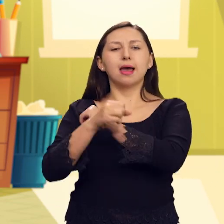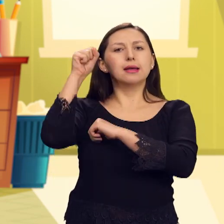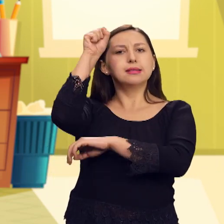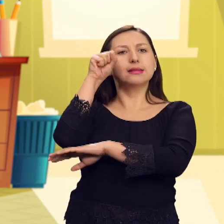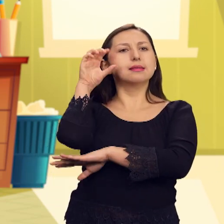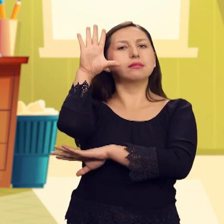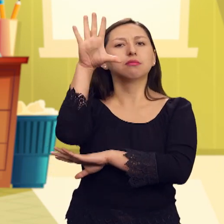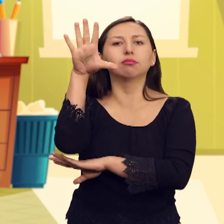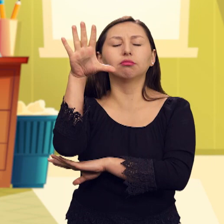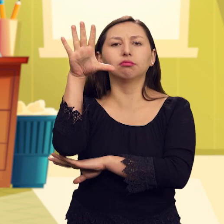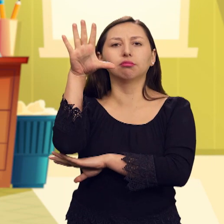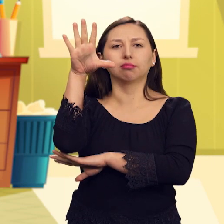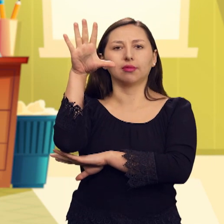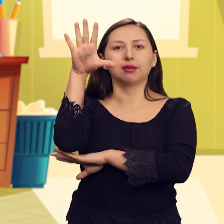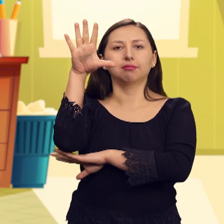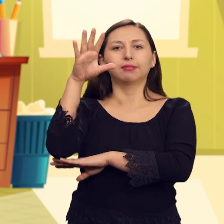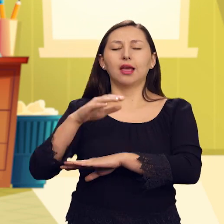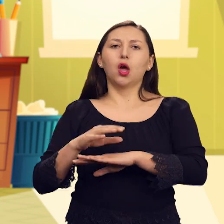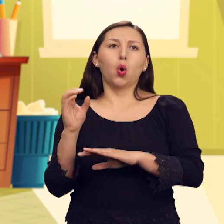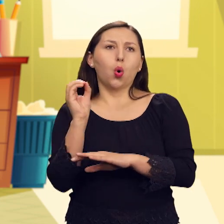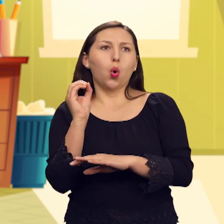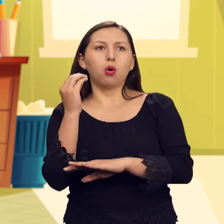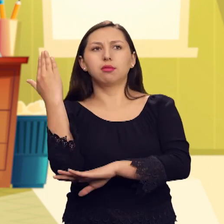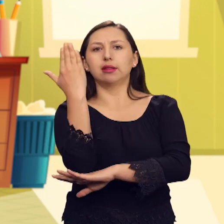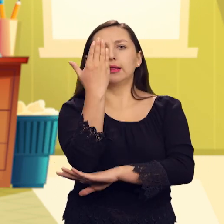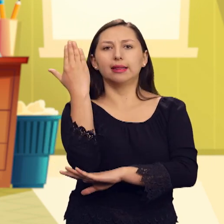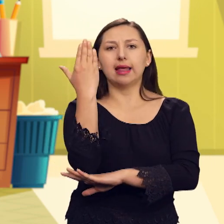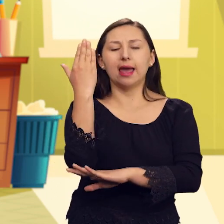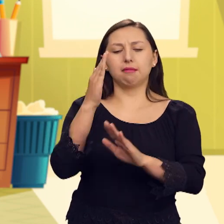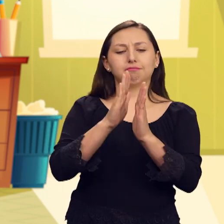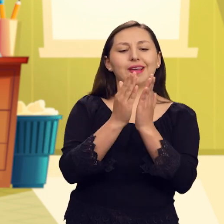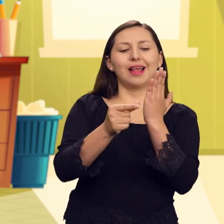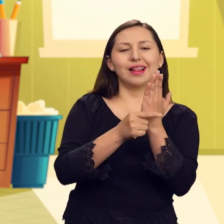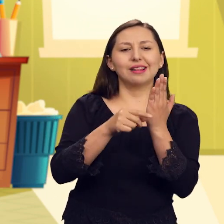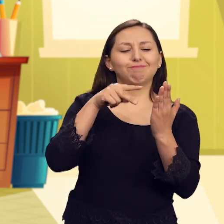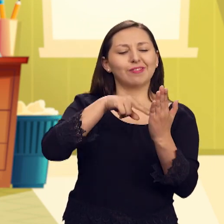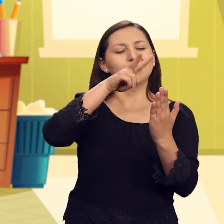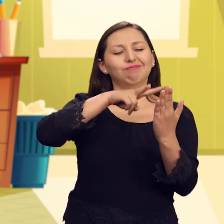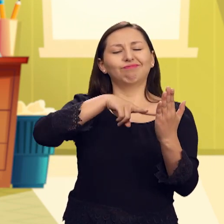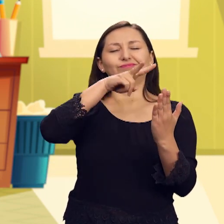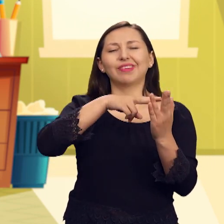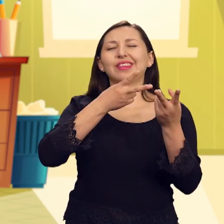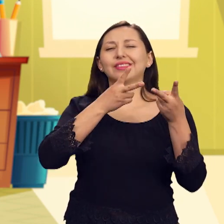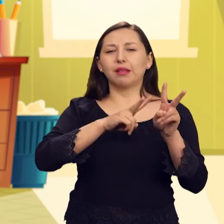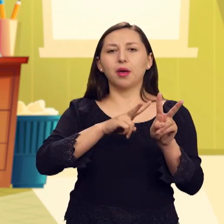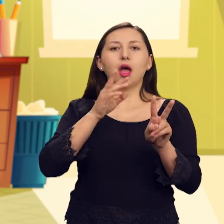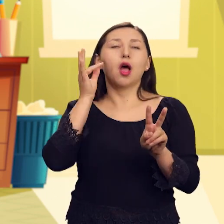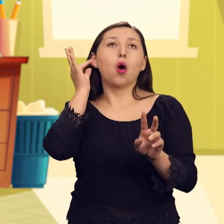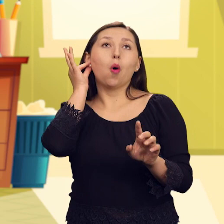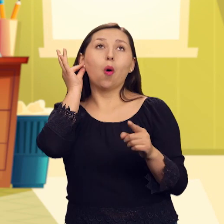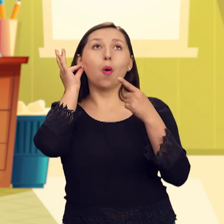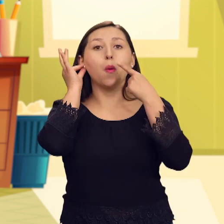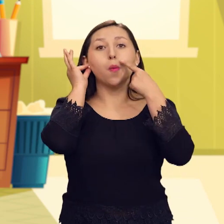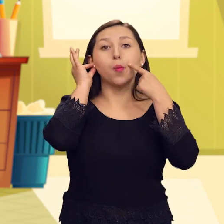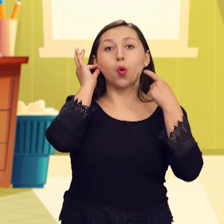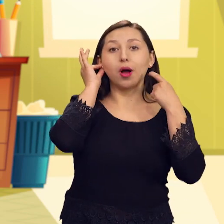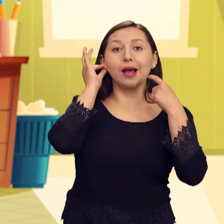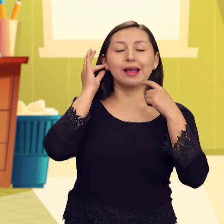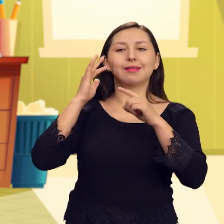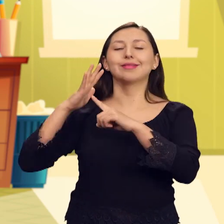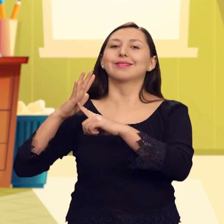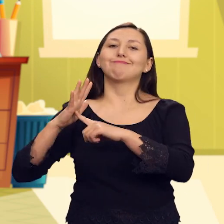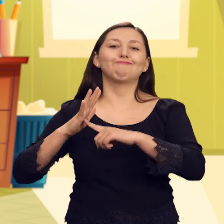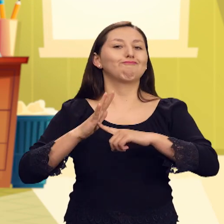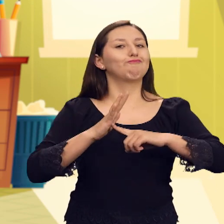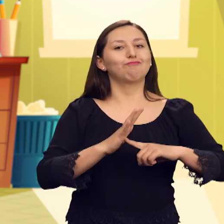incluso en la literatura, podemos observar que se clasifica y encasillan las personas. Y eso es un acto discriminatorio.